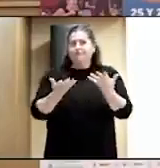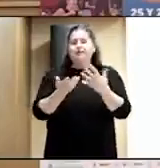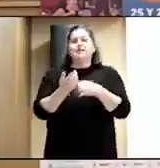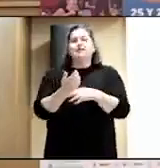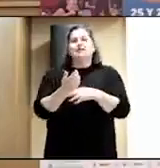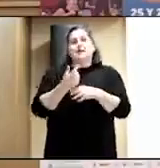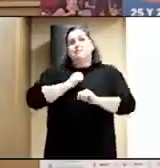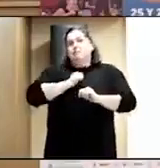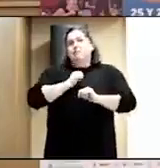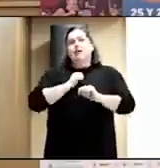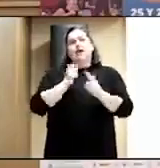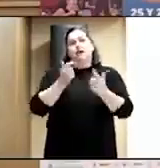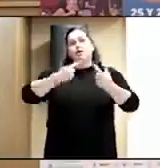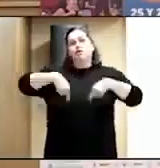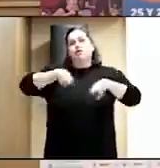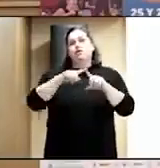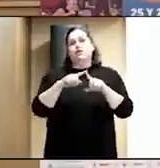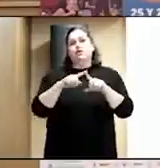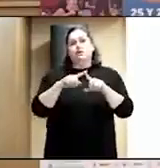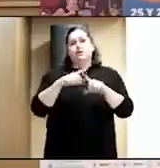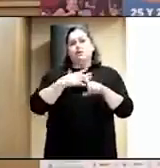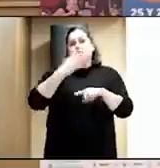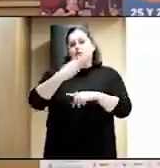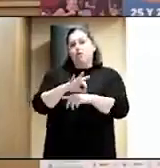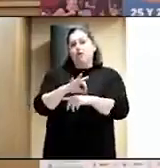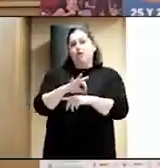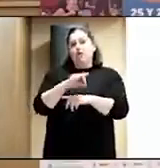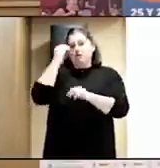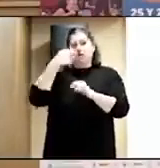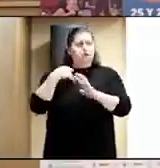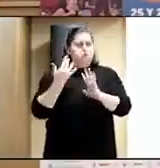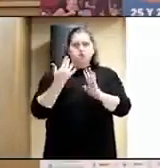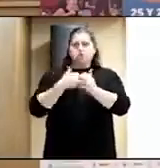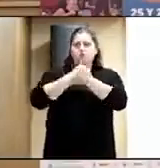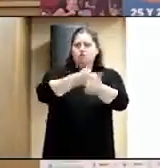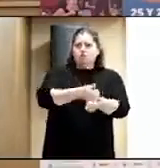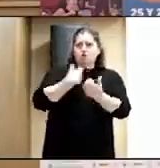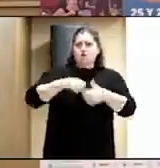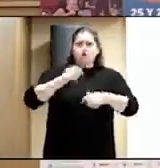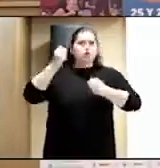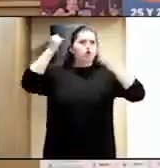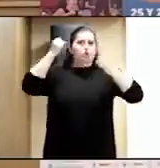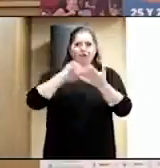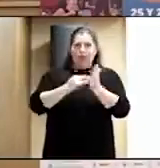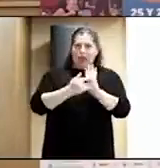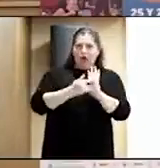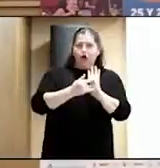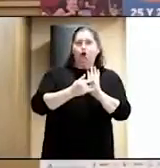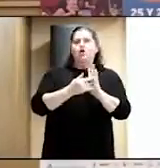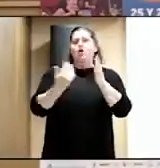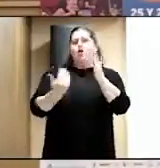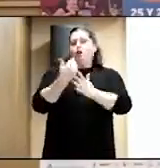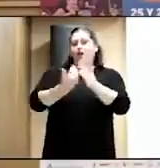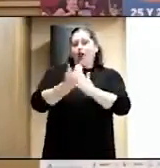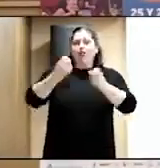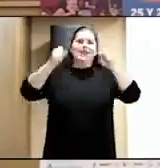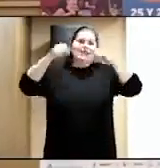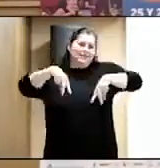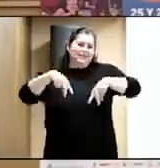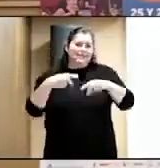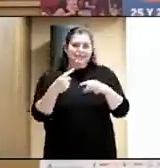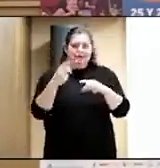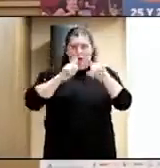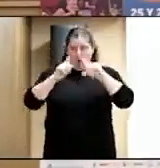puedan seguir con… Creo que va a ser así, con nuestros súper técnicos, las jornadas sin ningún problema.